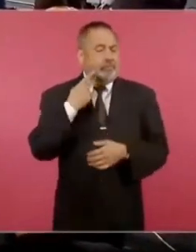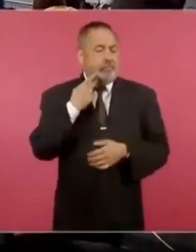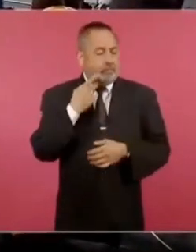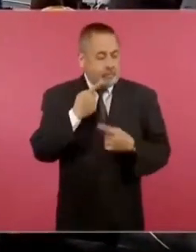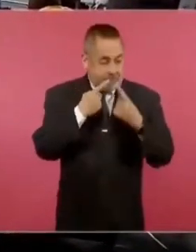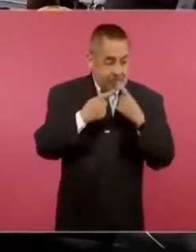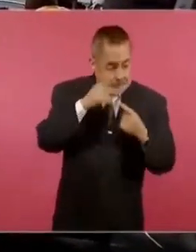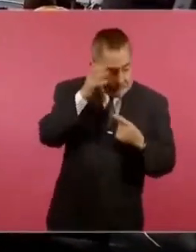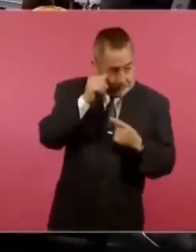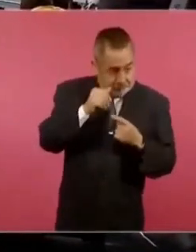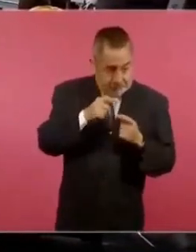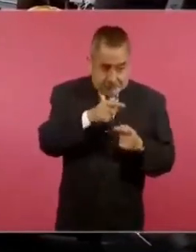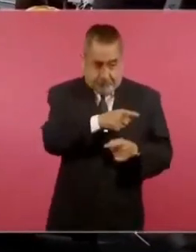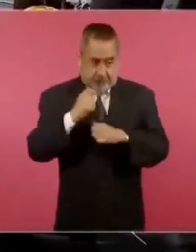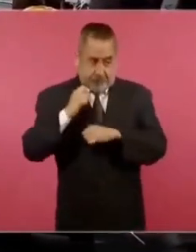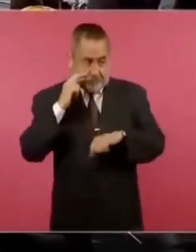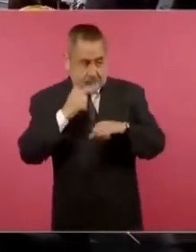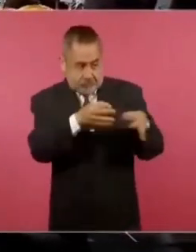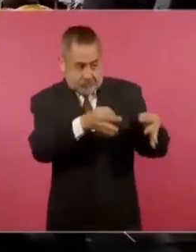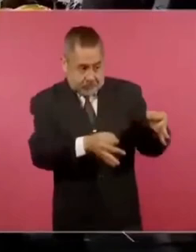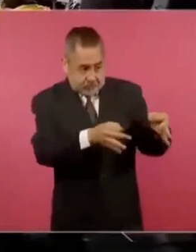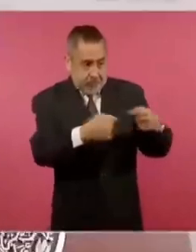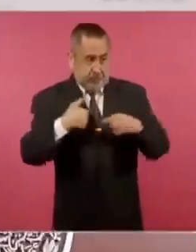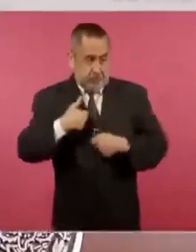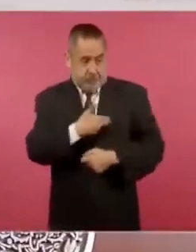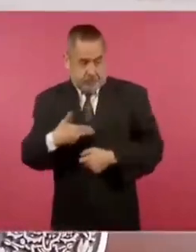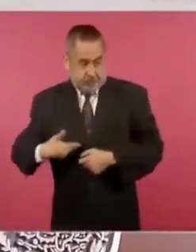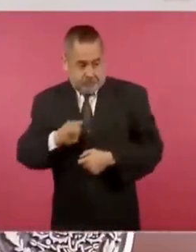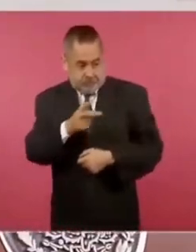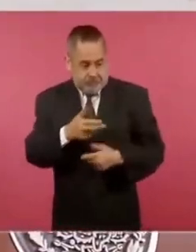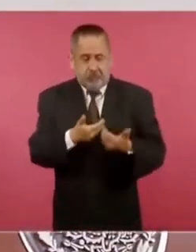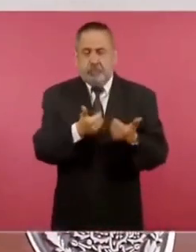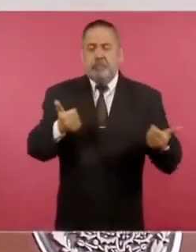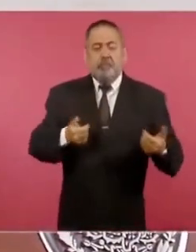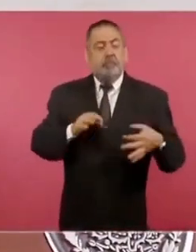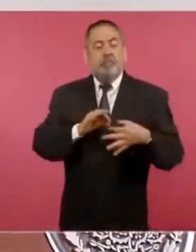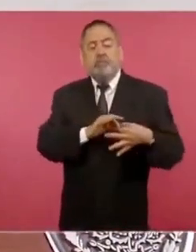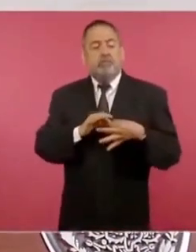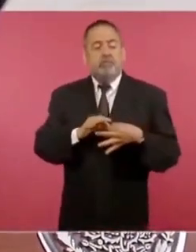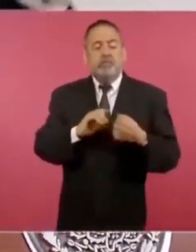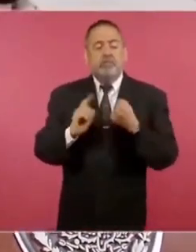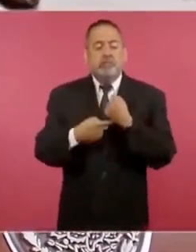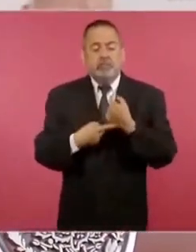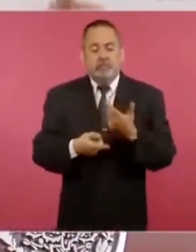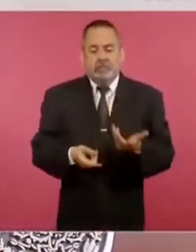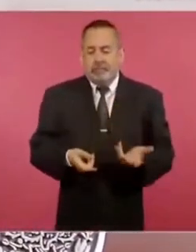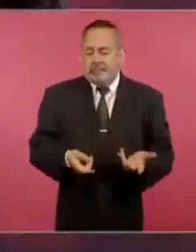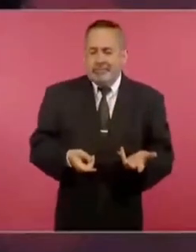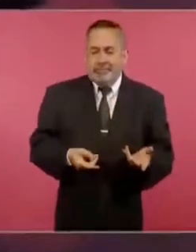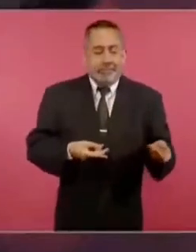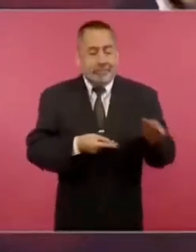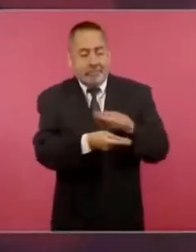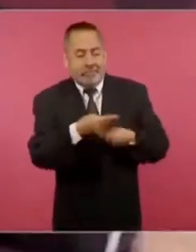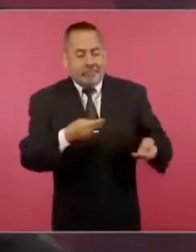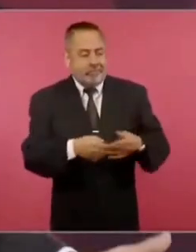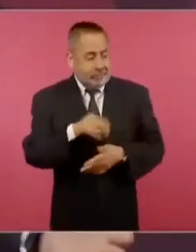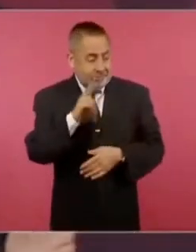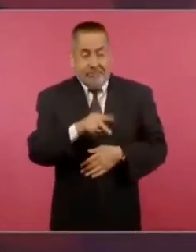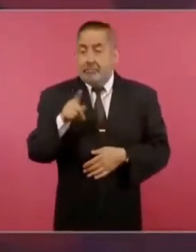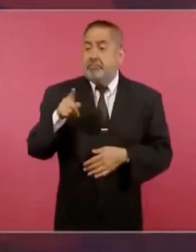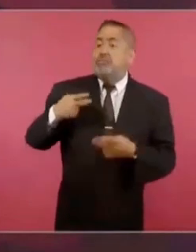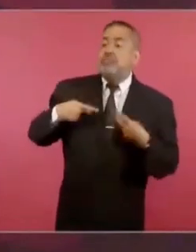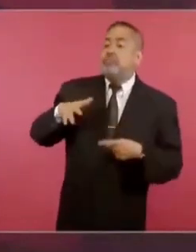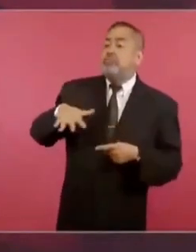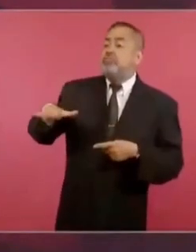de otro tipo. Eran monedas de cambio, no les importaba